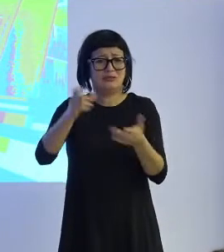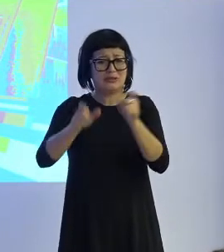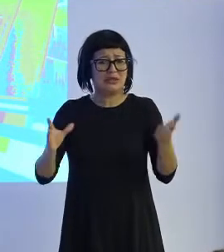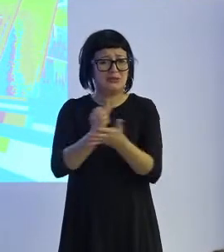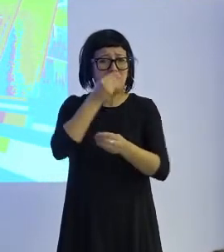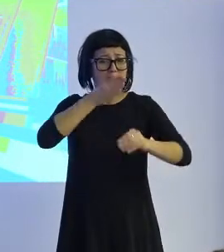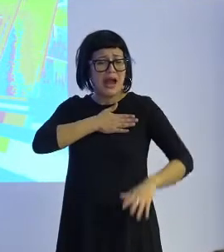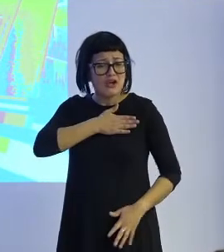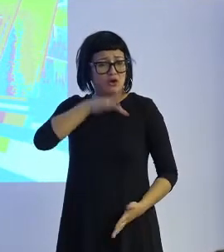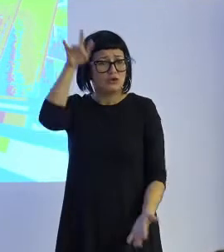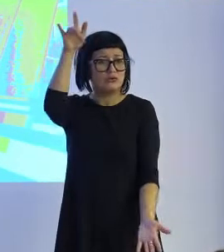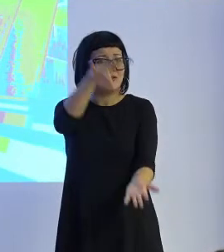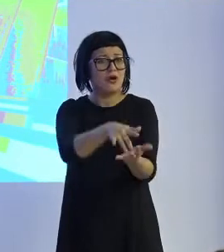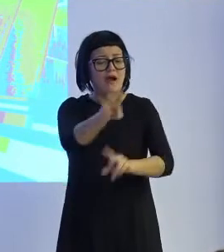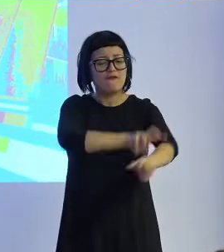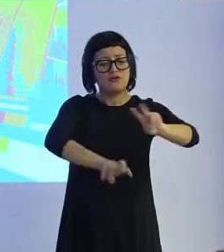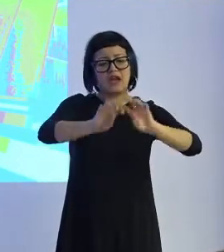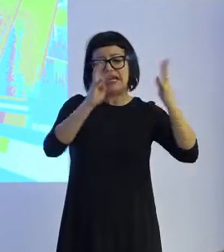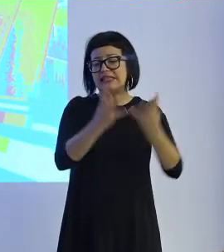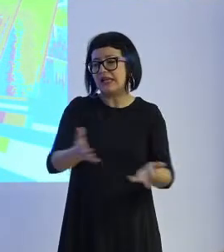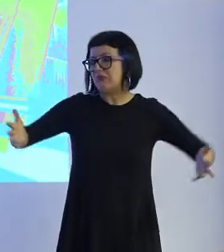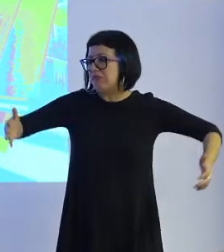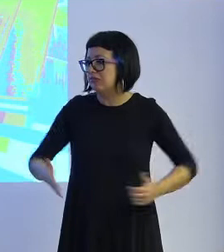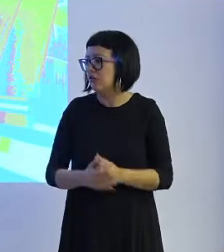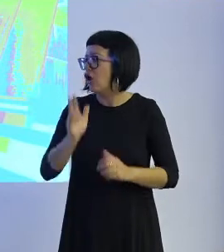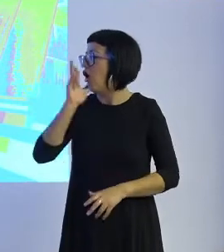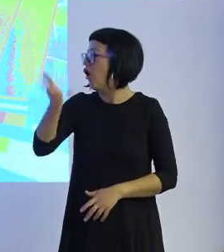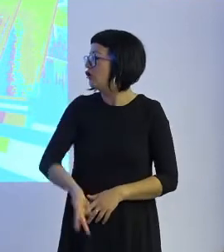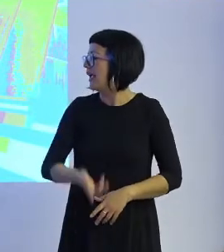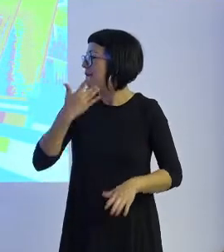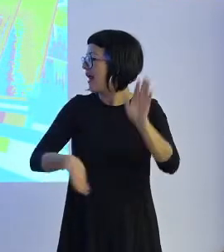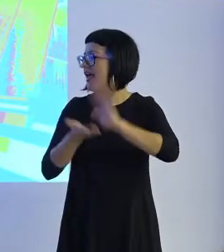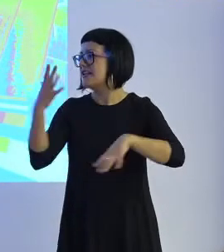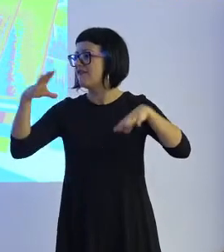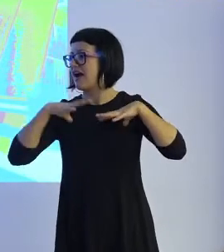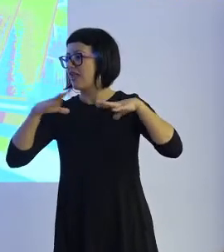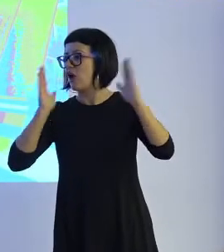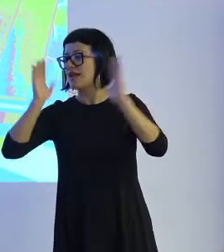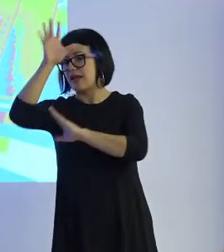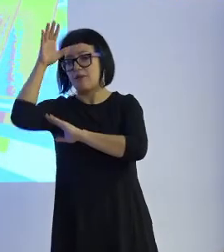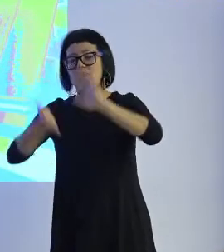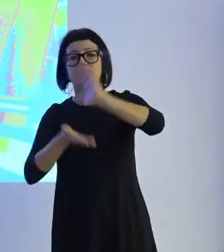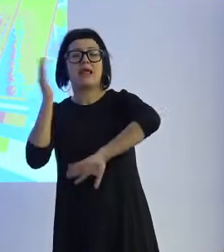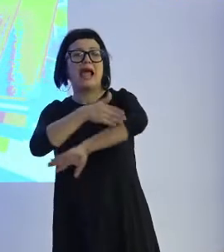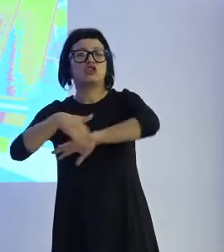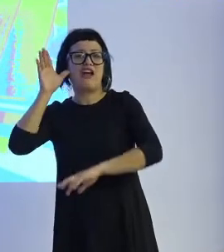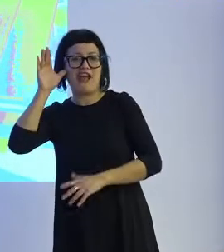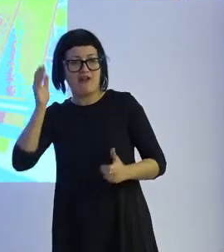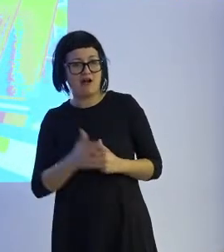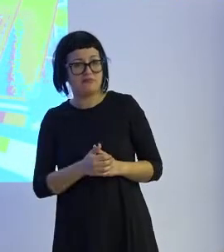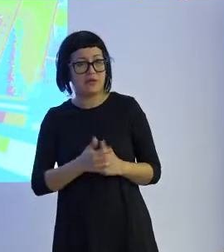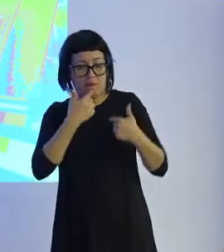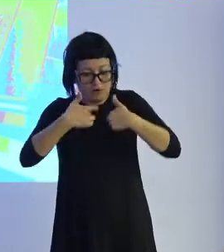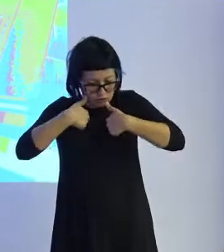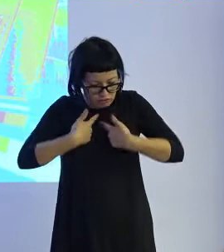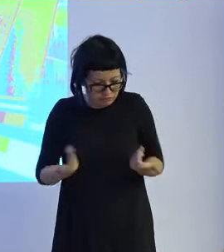mes de mayo buscan en Internet hotel para pasar sus próximas vacaciones de verano en la Costa Brava? Yo,